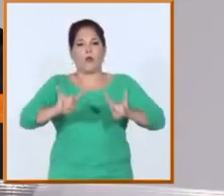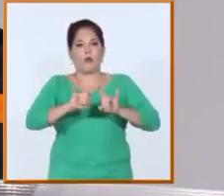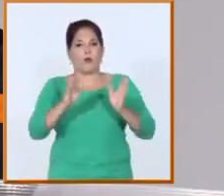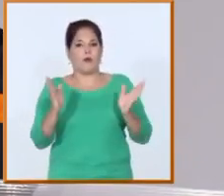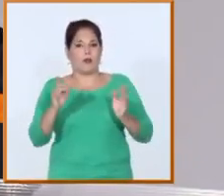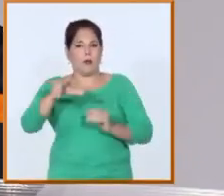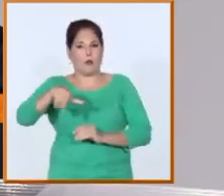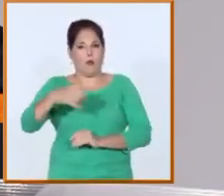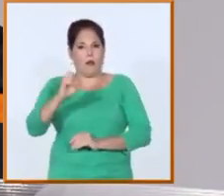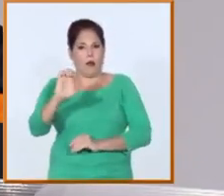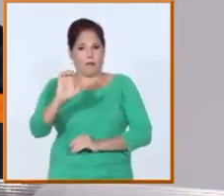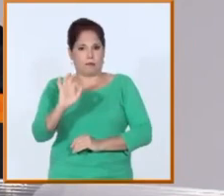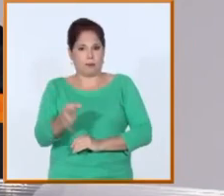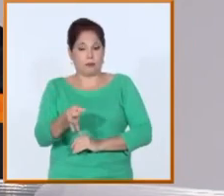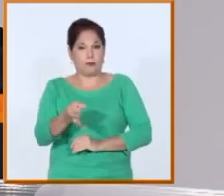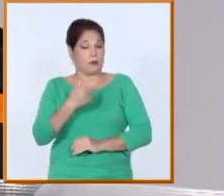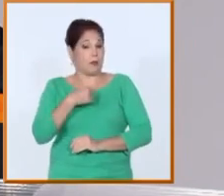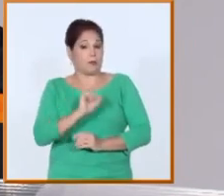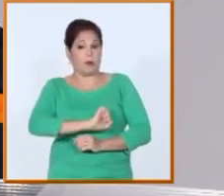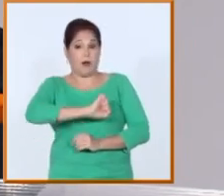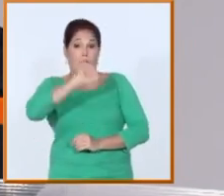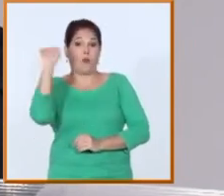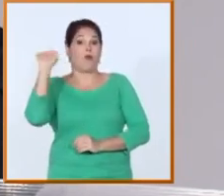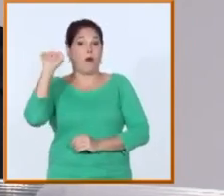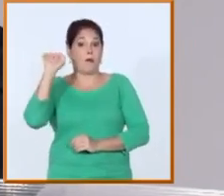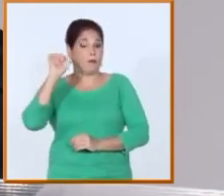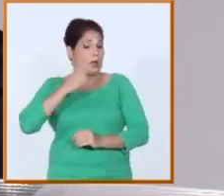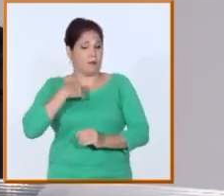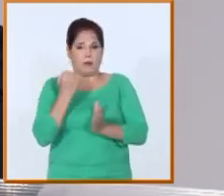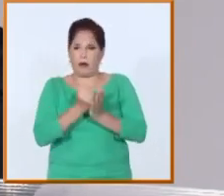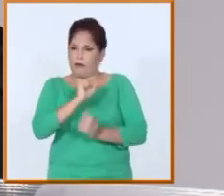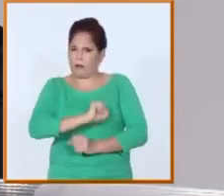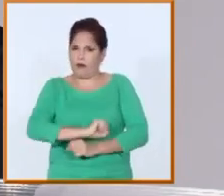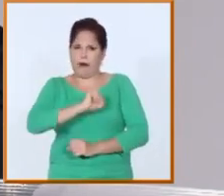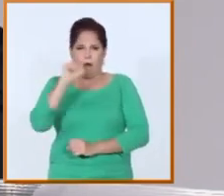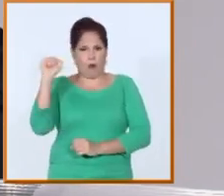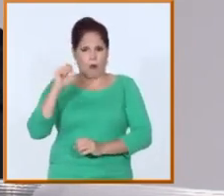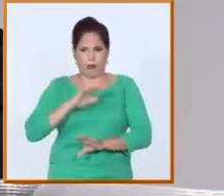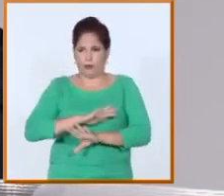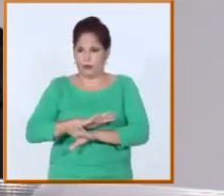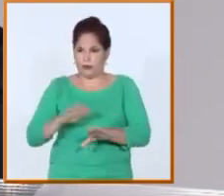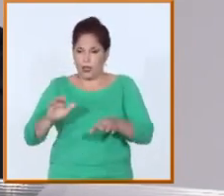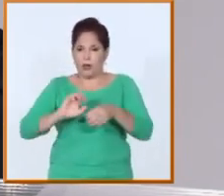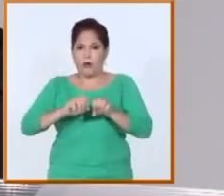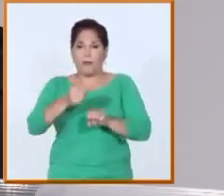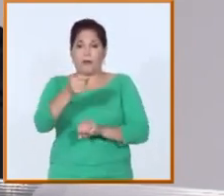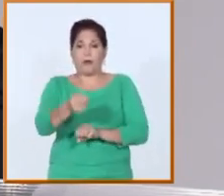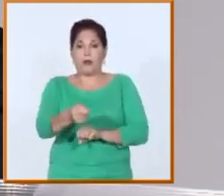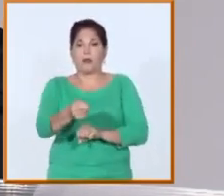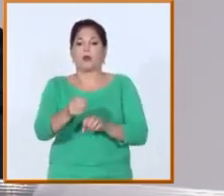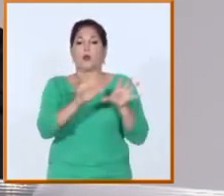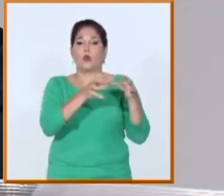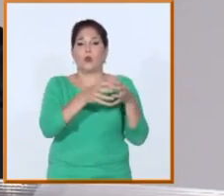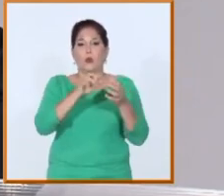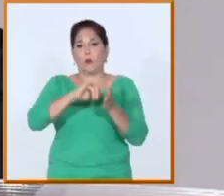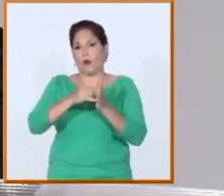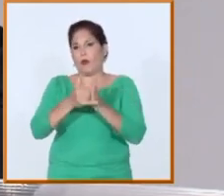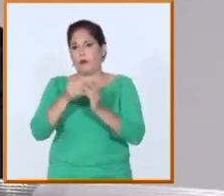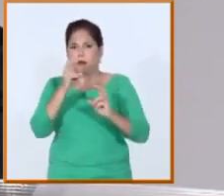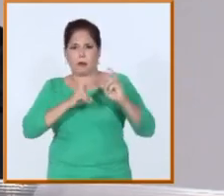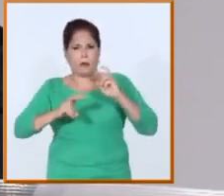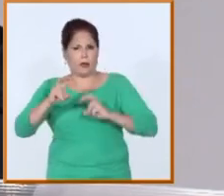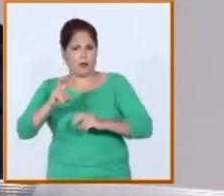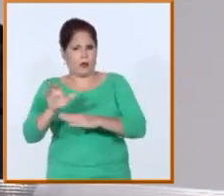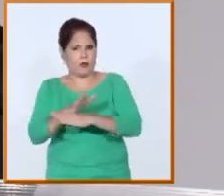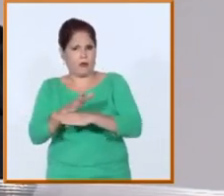CUJAE. Y al graduarme apareció la posibilidad, luego de una trayectoria movida, digamos, entre grupos de proyectos de investigación por